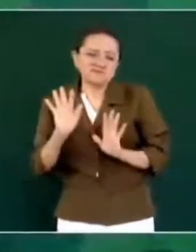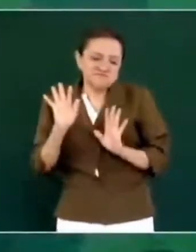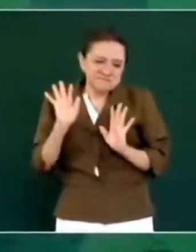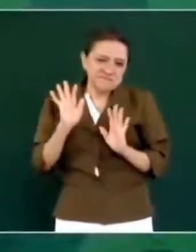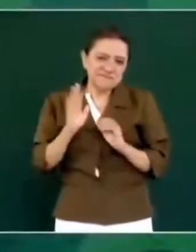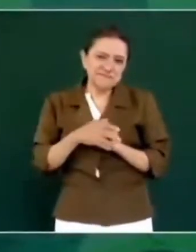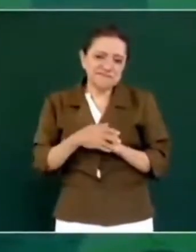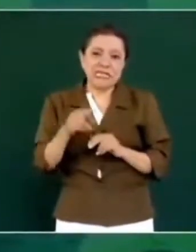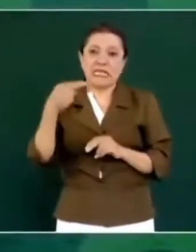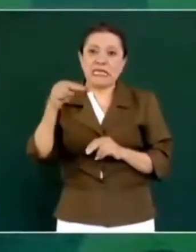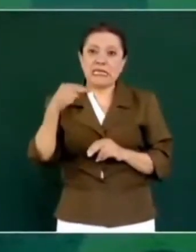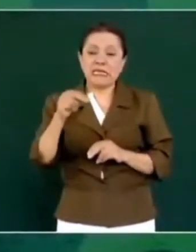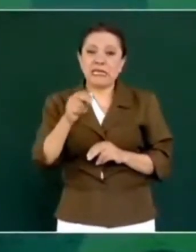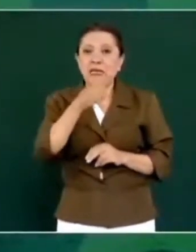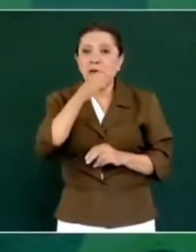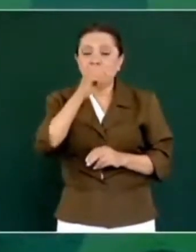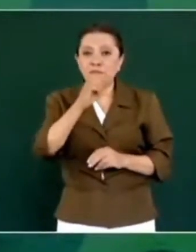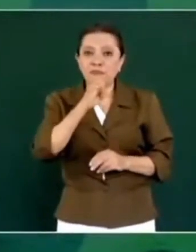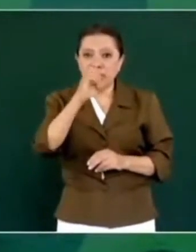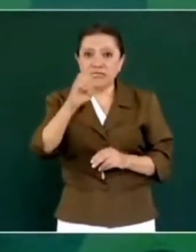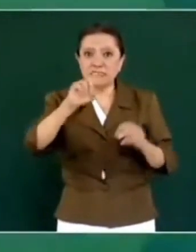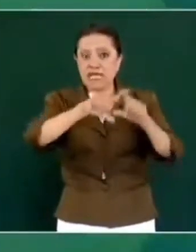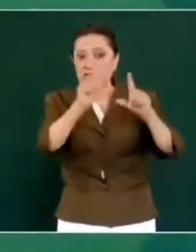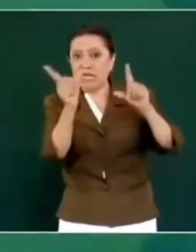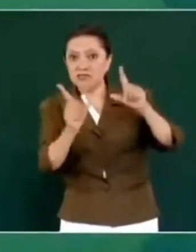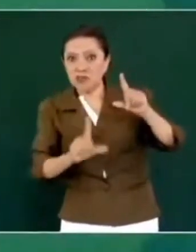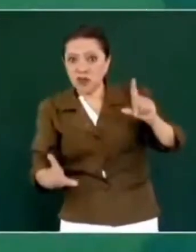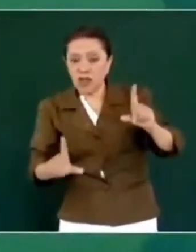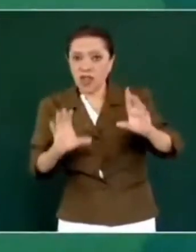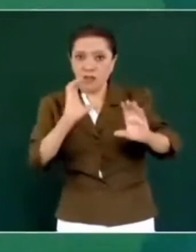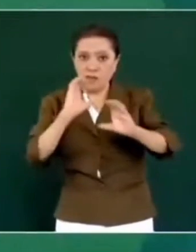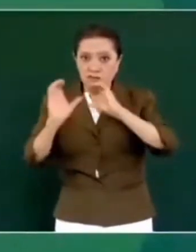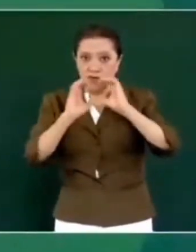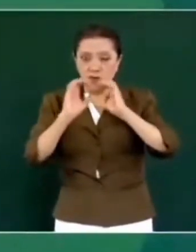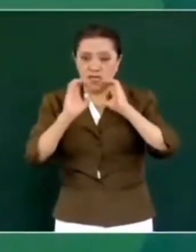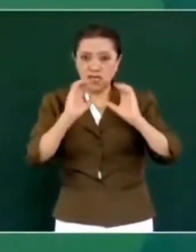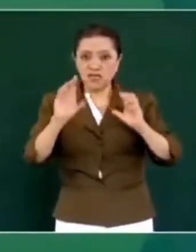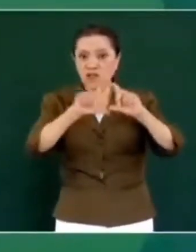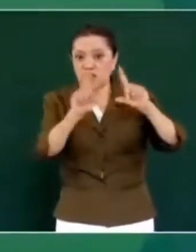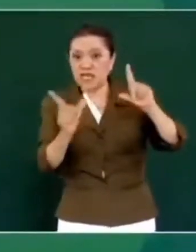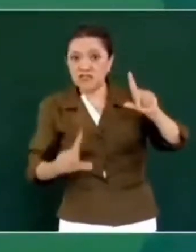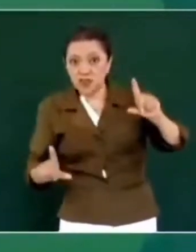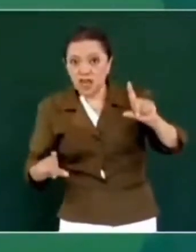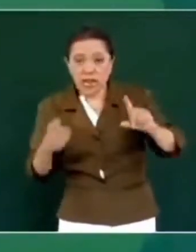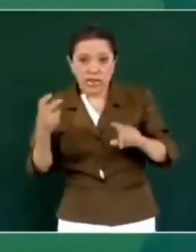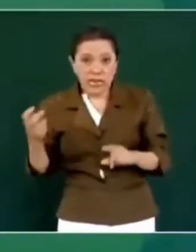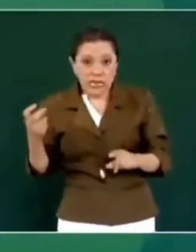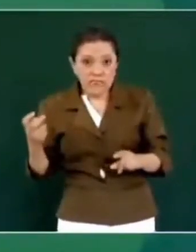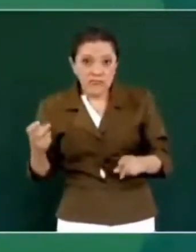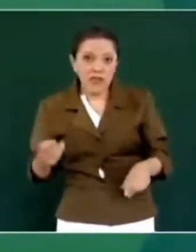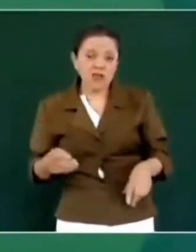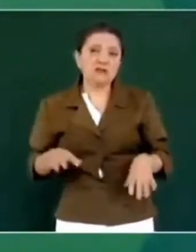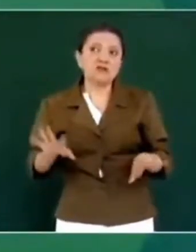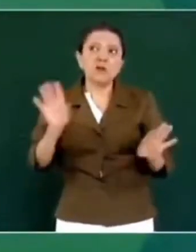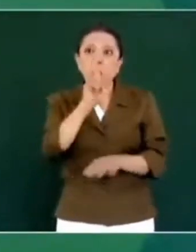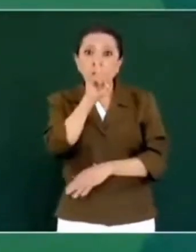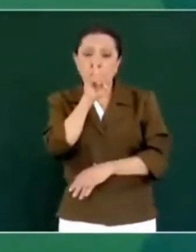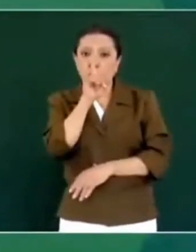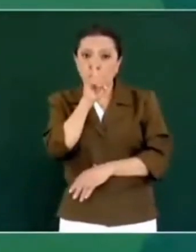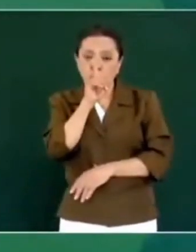la llamada prensa nacional, medios nacionales. Bueno, no se dice nada,